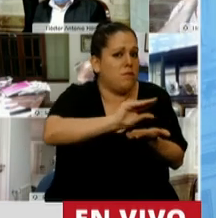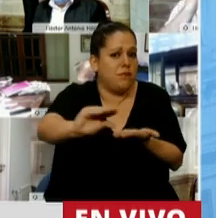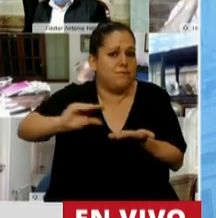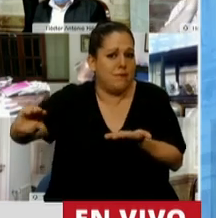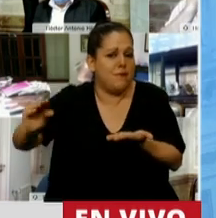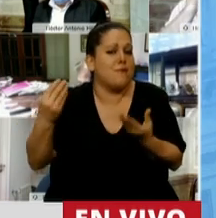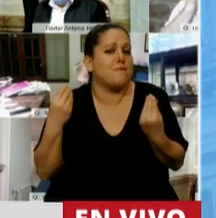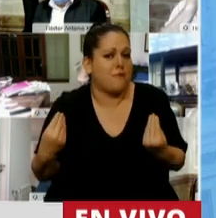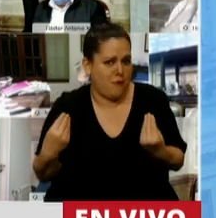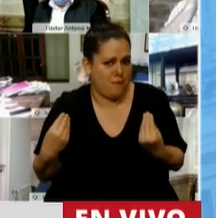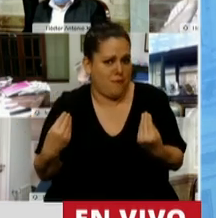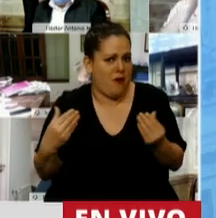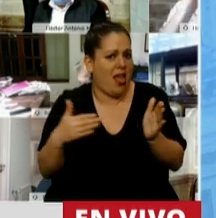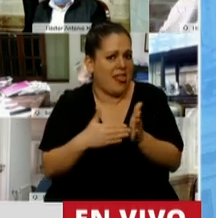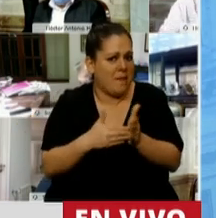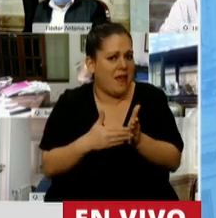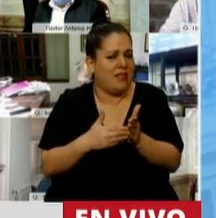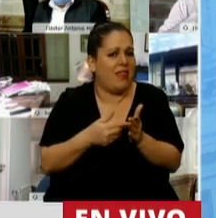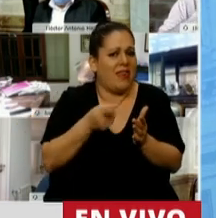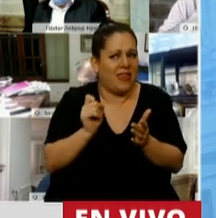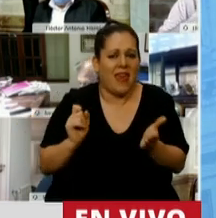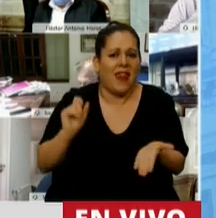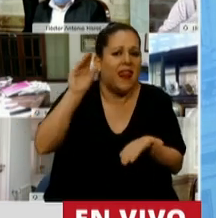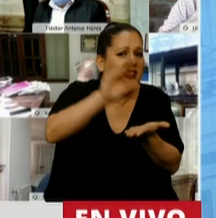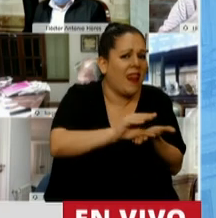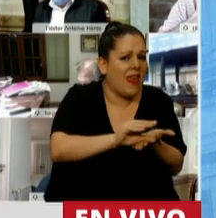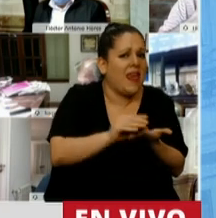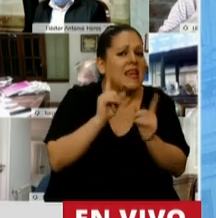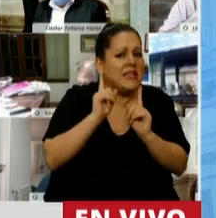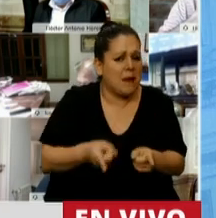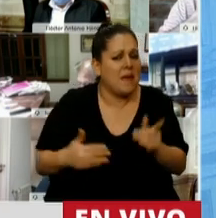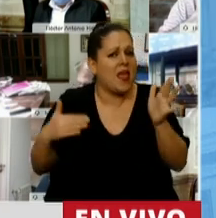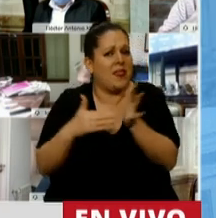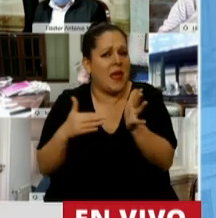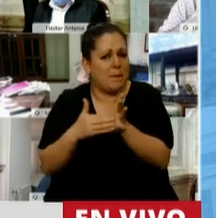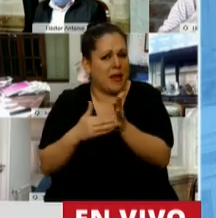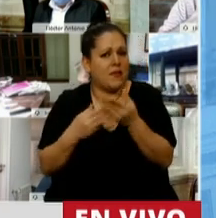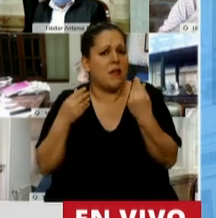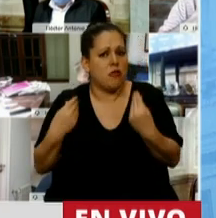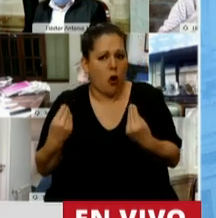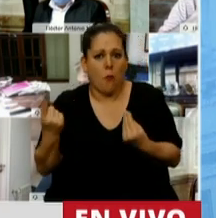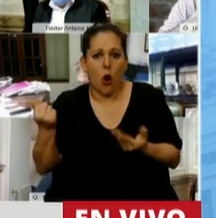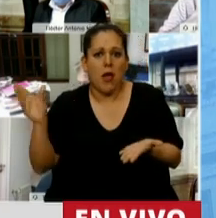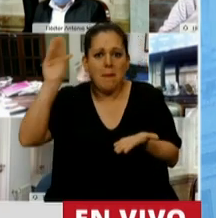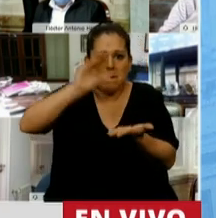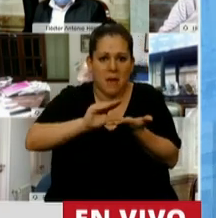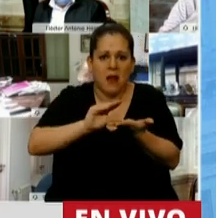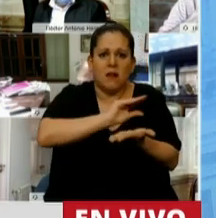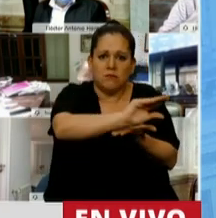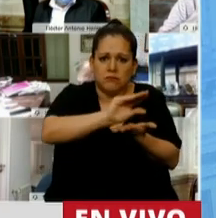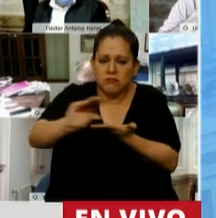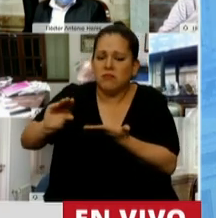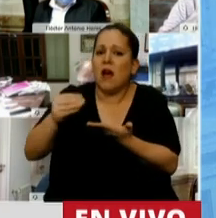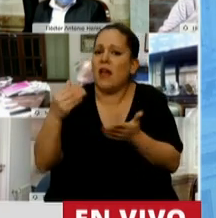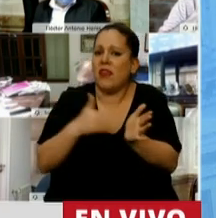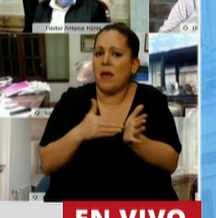¿Cómo se ejecutan? Y también porque depende de cómo se aplica la inversión a los fines del desarrollo